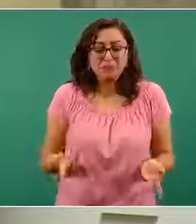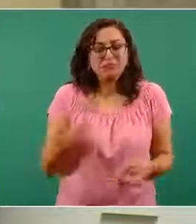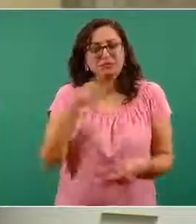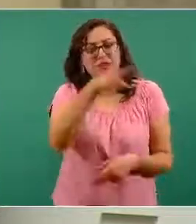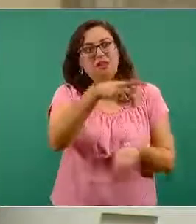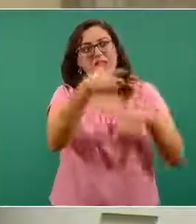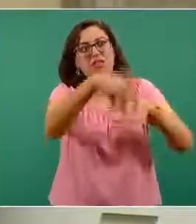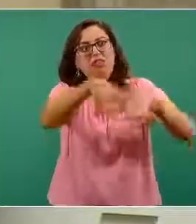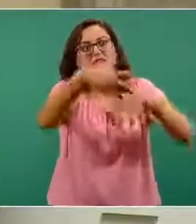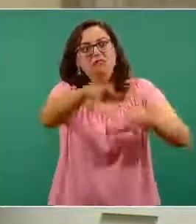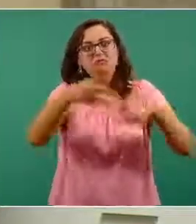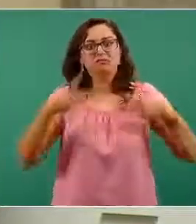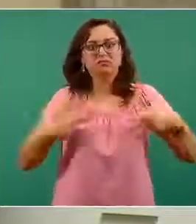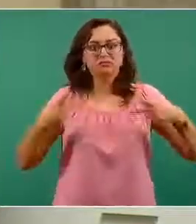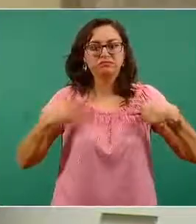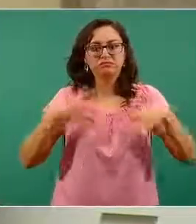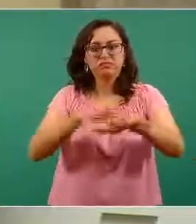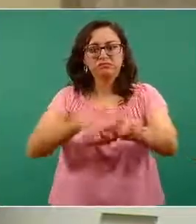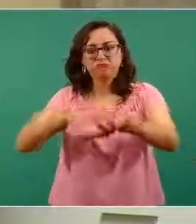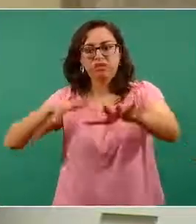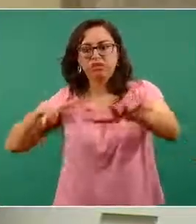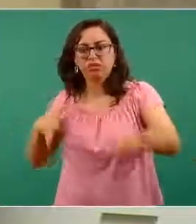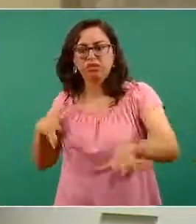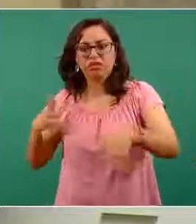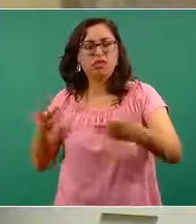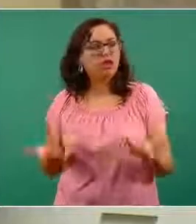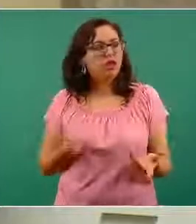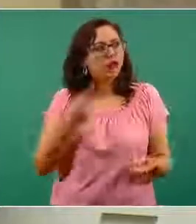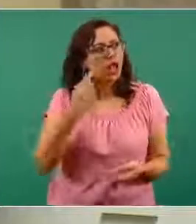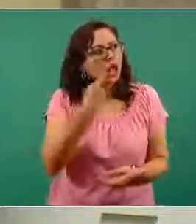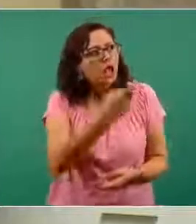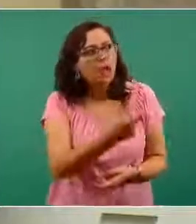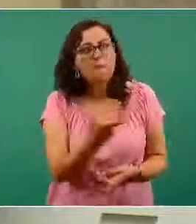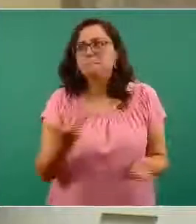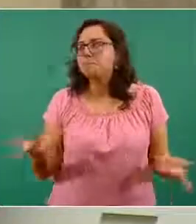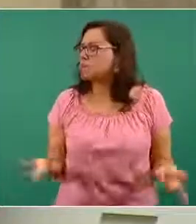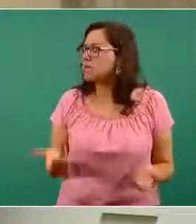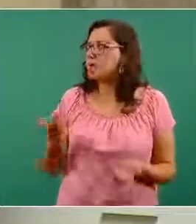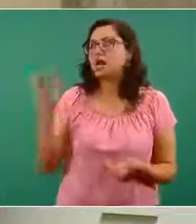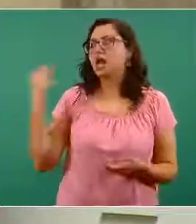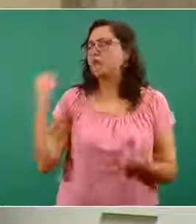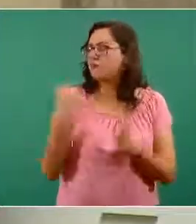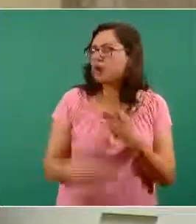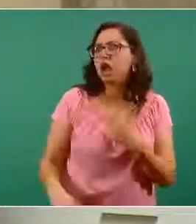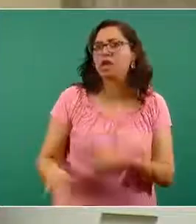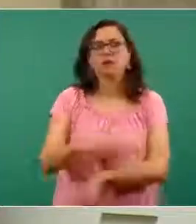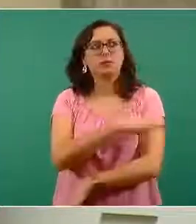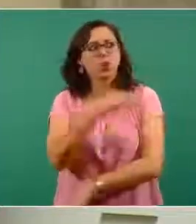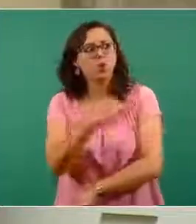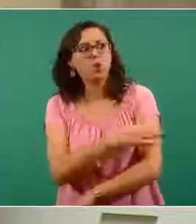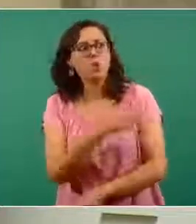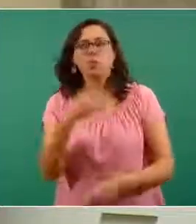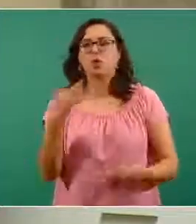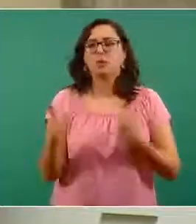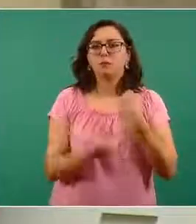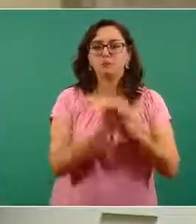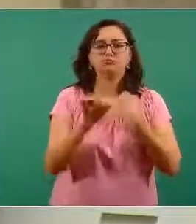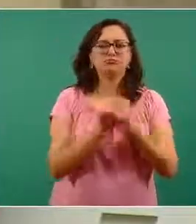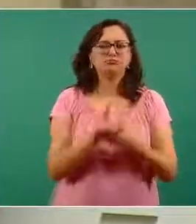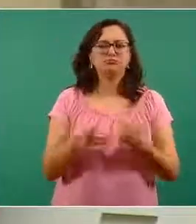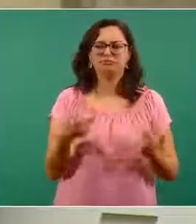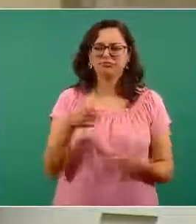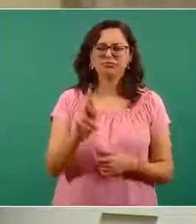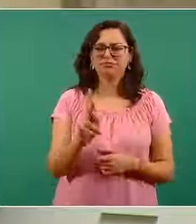situaciones, pasa y si no están enterados de esto, pues también dicen, pues es que no, hay algún problema ahí, ¿no? Pero sabemos que la